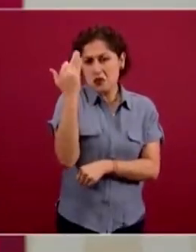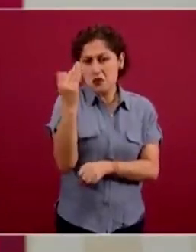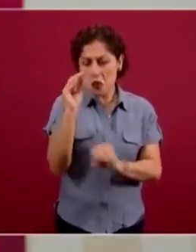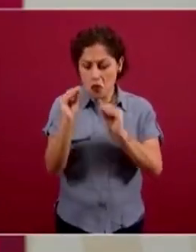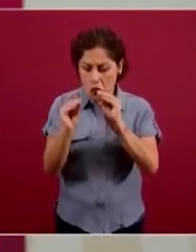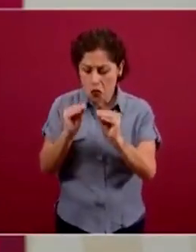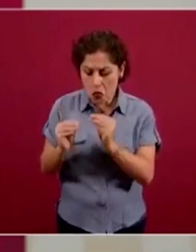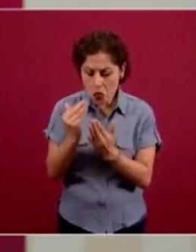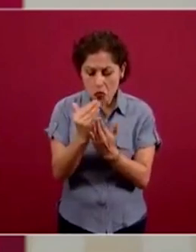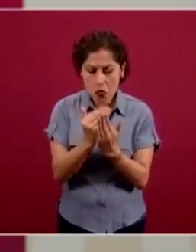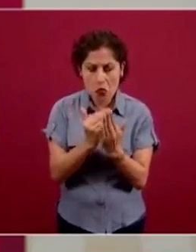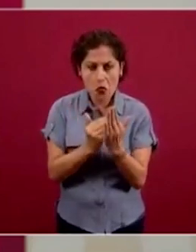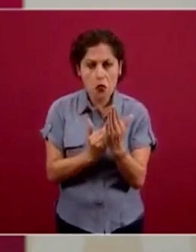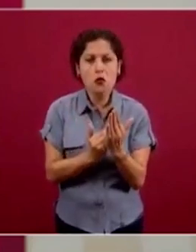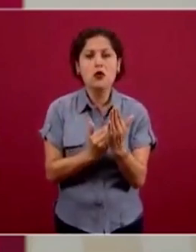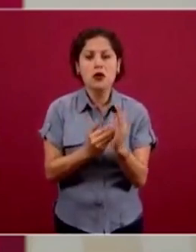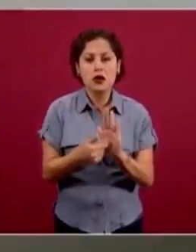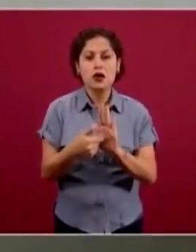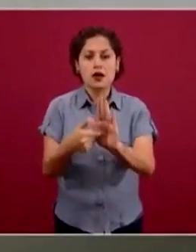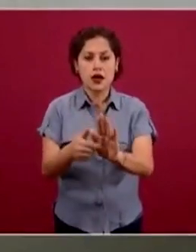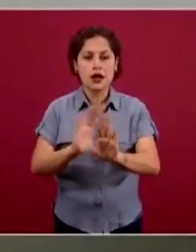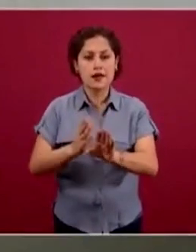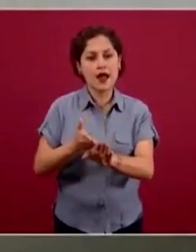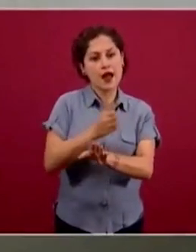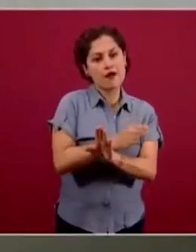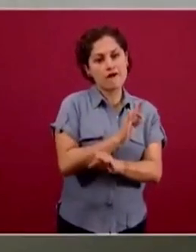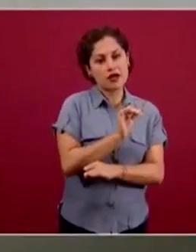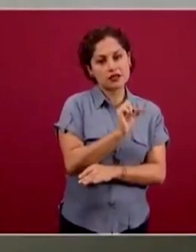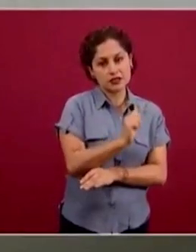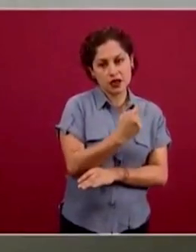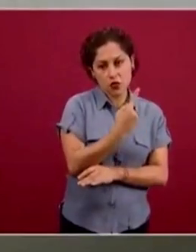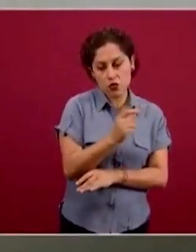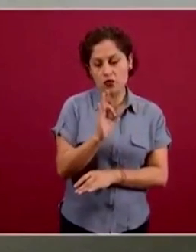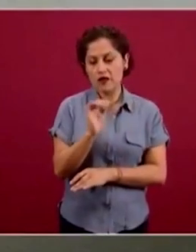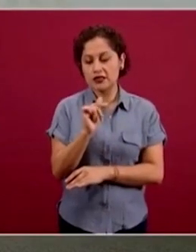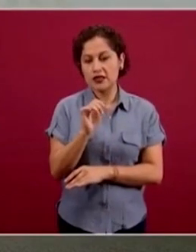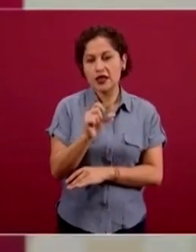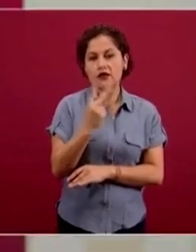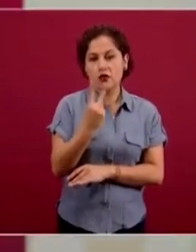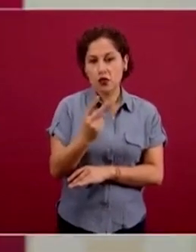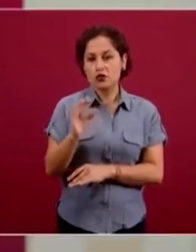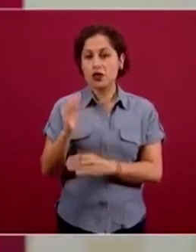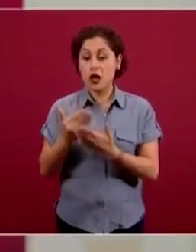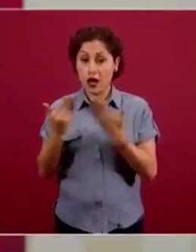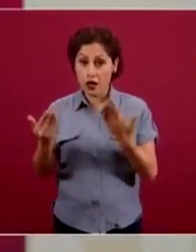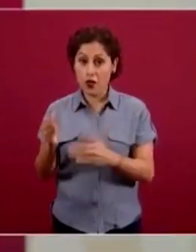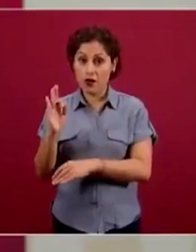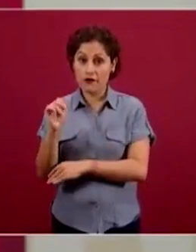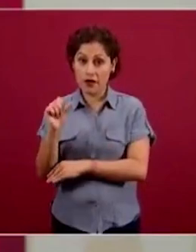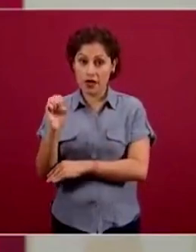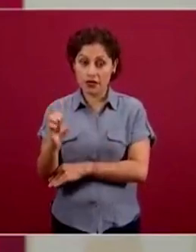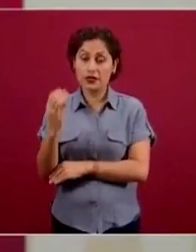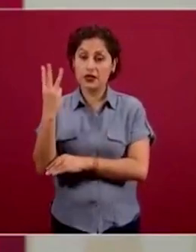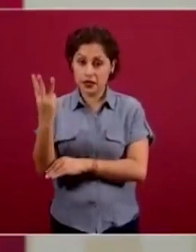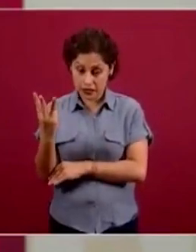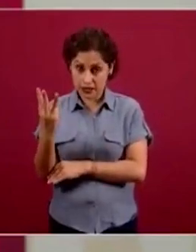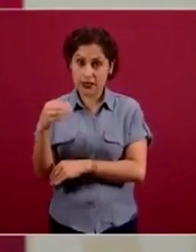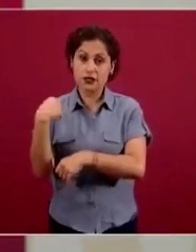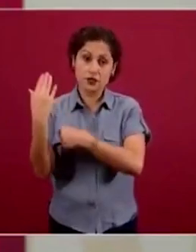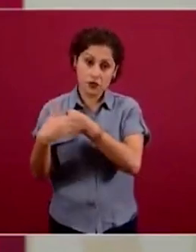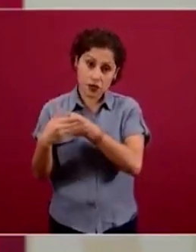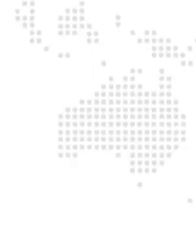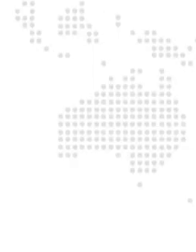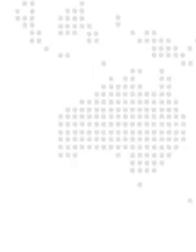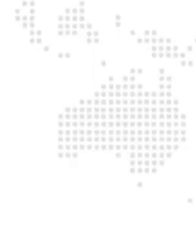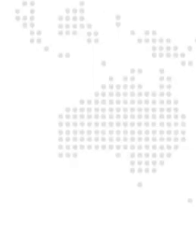dos o tres, lo que correspondía a Fase 1 y 2, y ahora que hemos entrado en Fase 3, la guía ha sido enmendada para incorporar las previsiones de